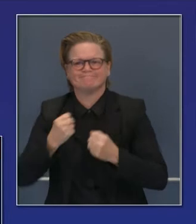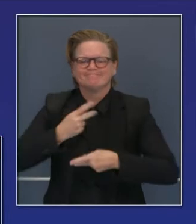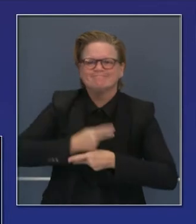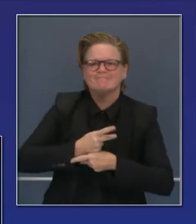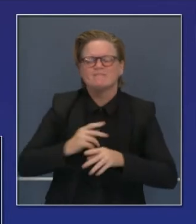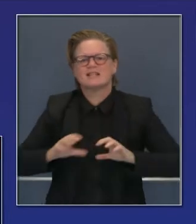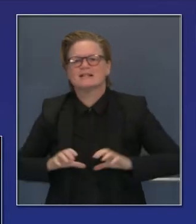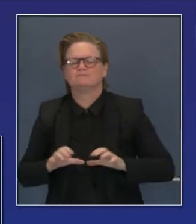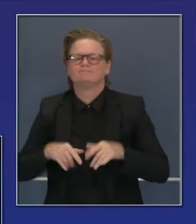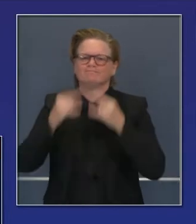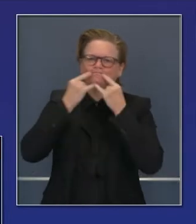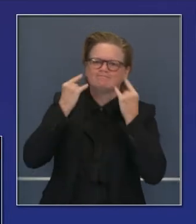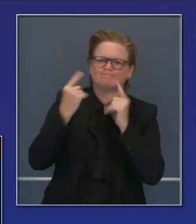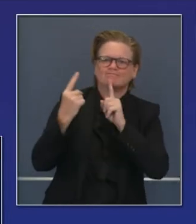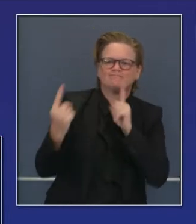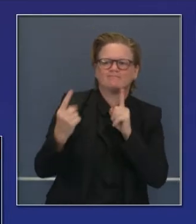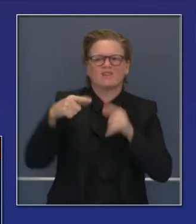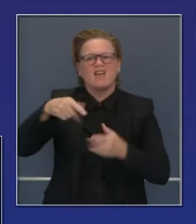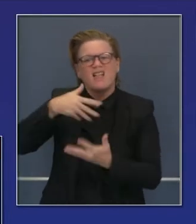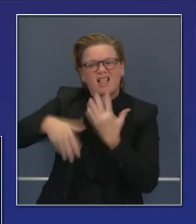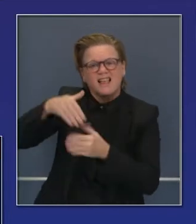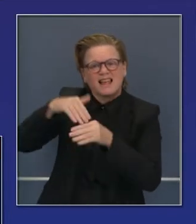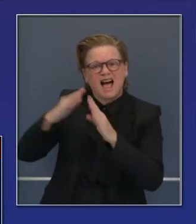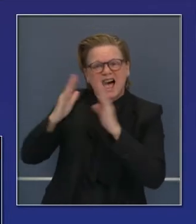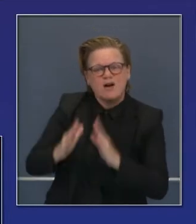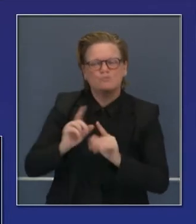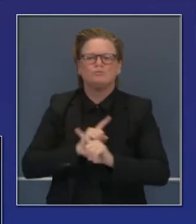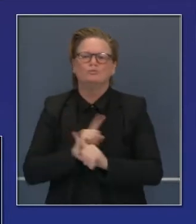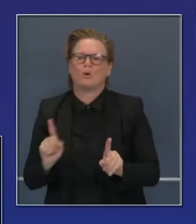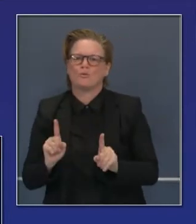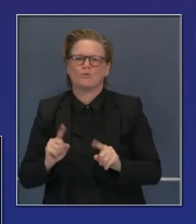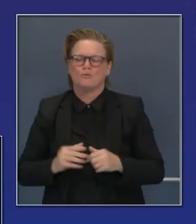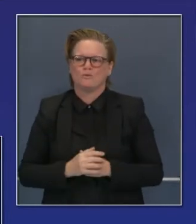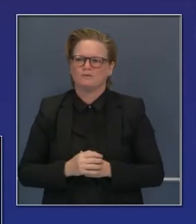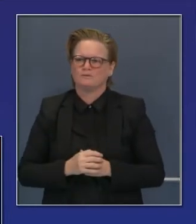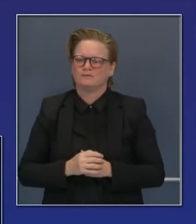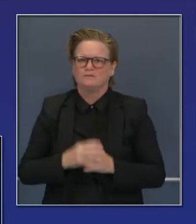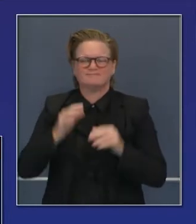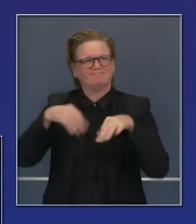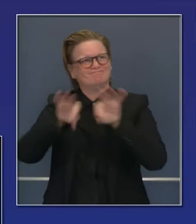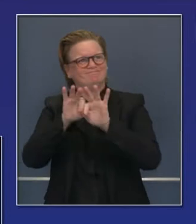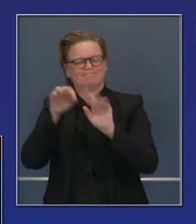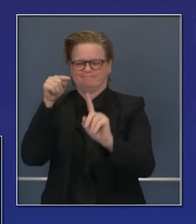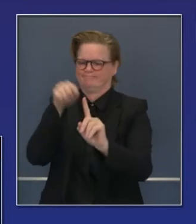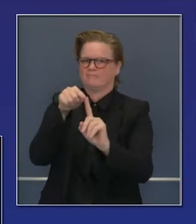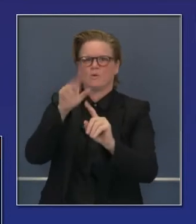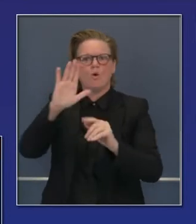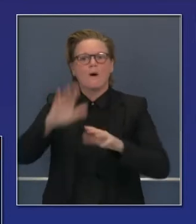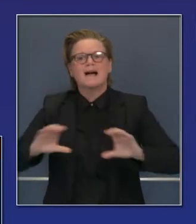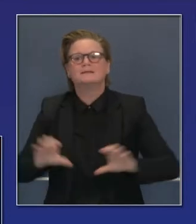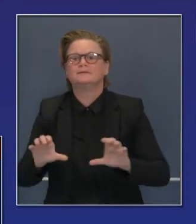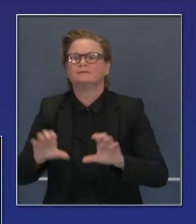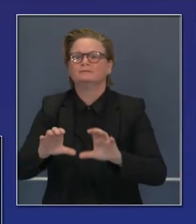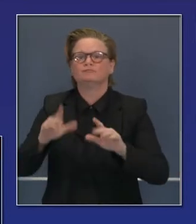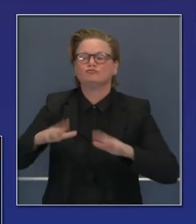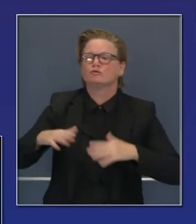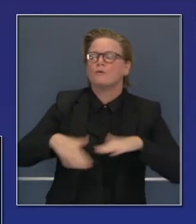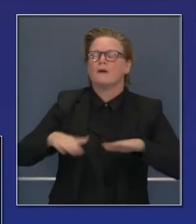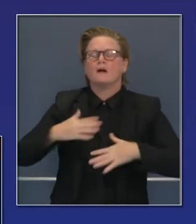mensaje, reconociendo la importancia de cuidar su salud mental y física, pero también